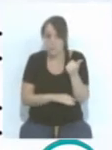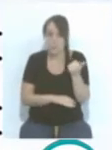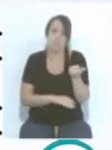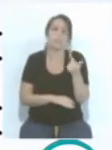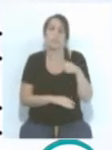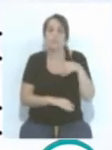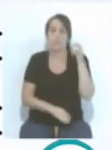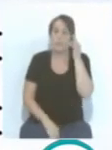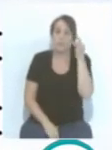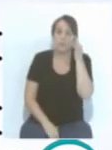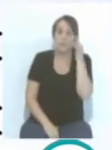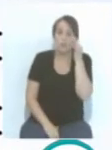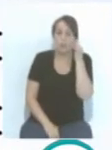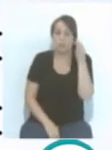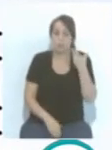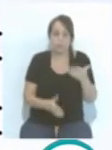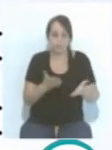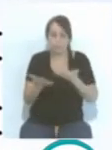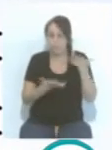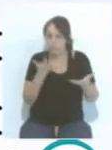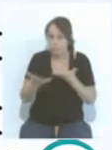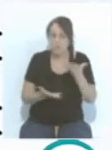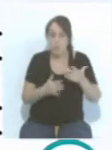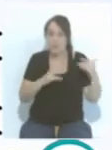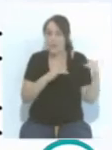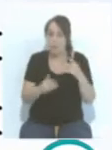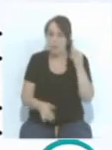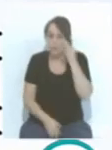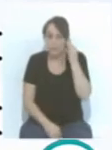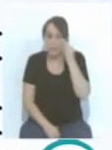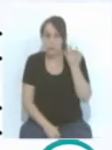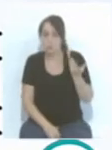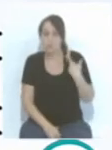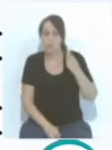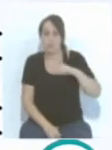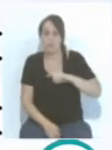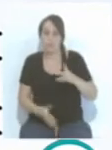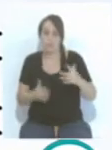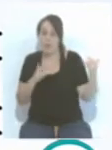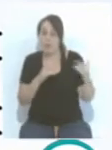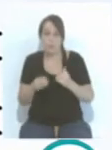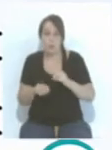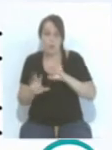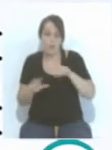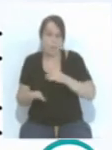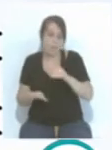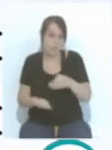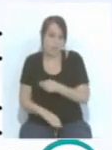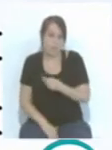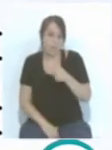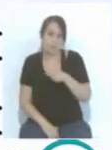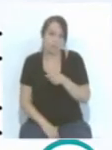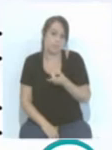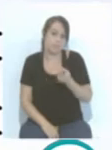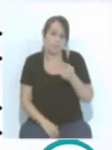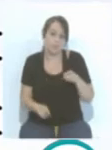tanto del femenino, potenciar los partidos del femenino, potenciar los partidos del Cádiz B. Ya todo va en una rueda